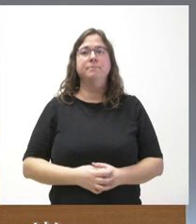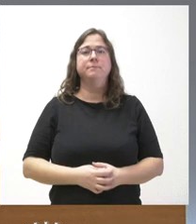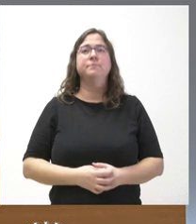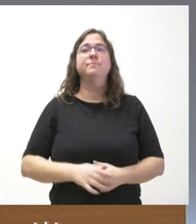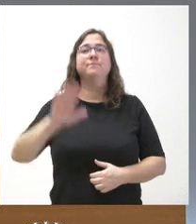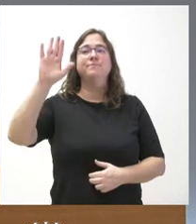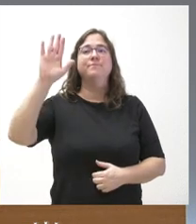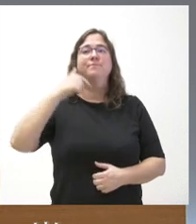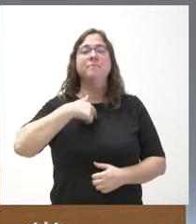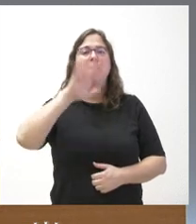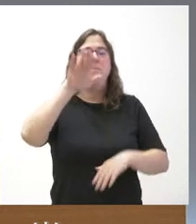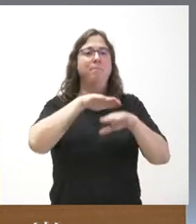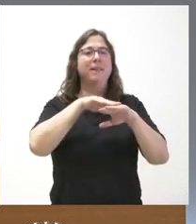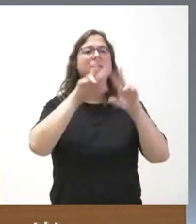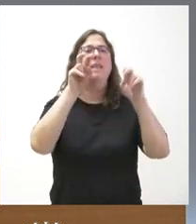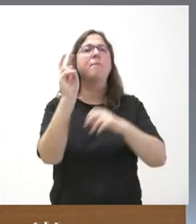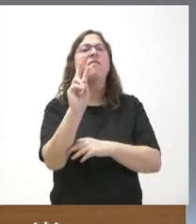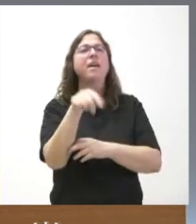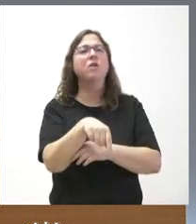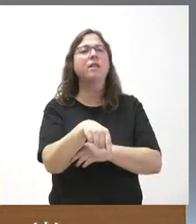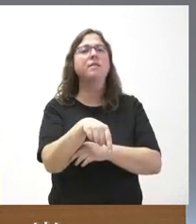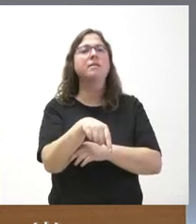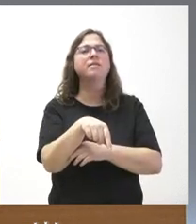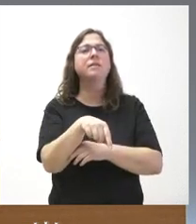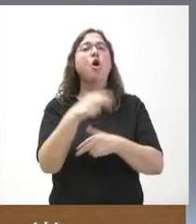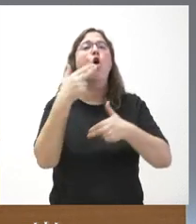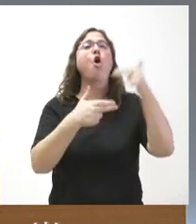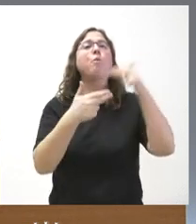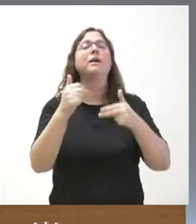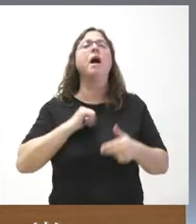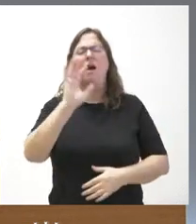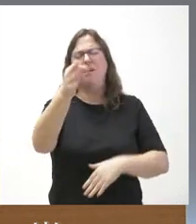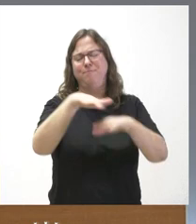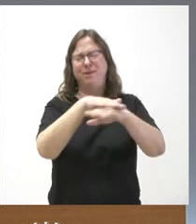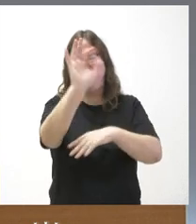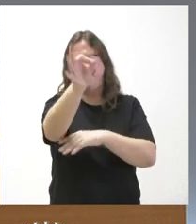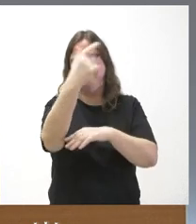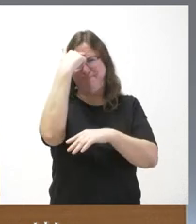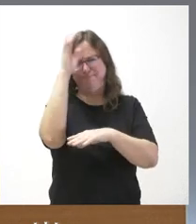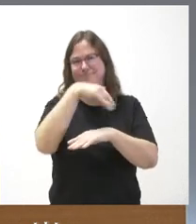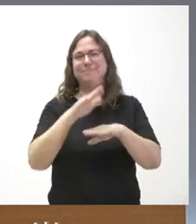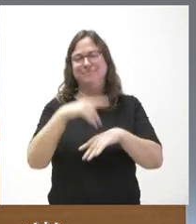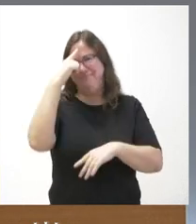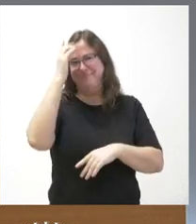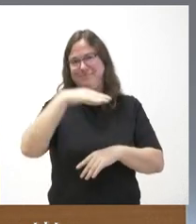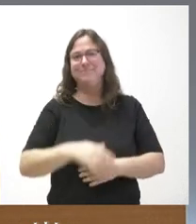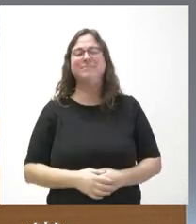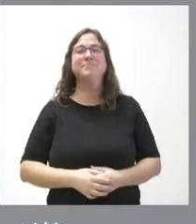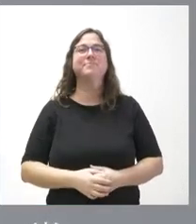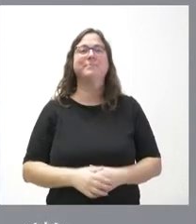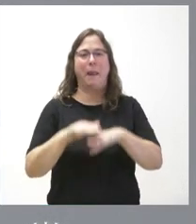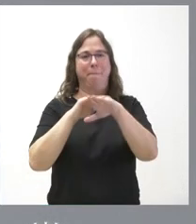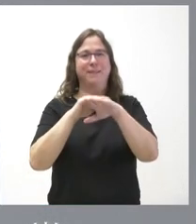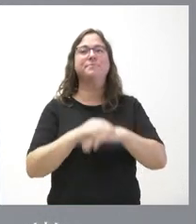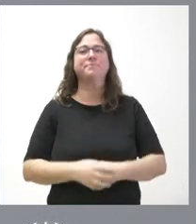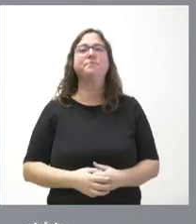perdón lo de Valladolid de las obras ah sí perdón algo de las obras sí perdón que se me ha se me ha olvidado disculpen